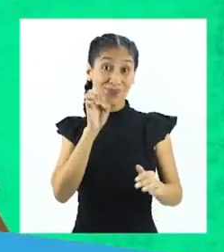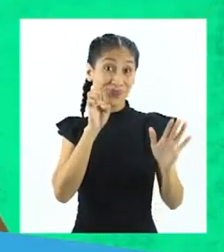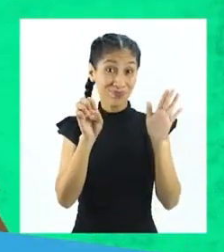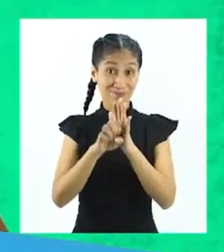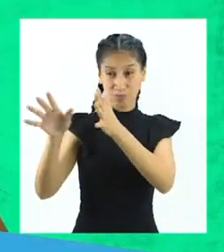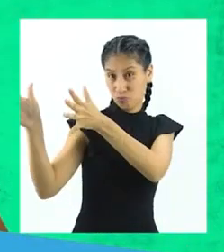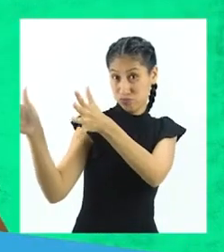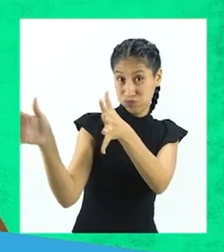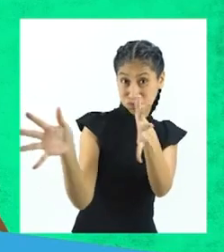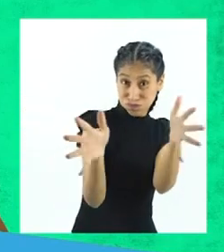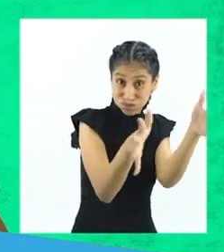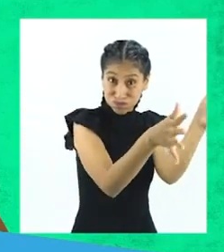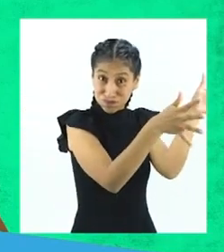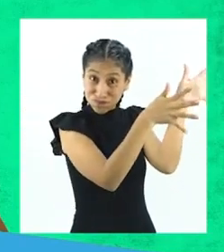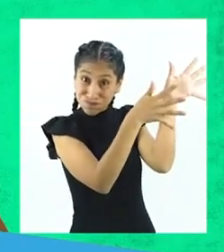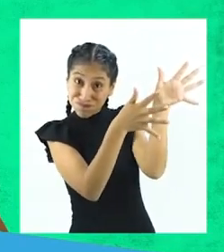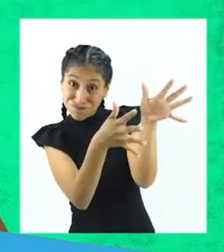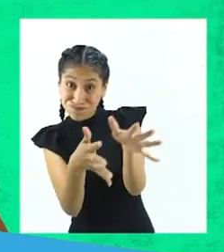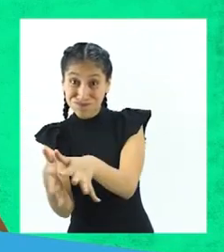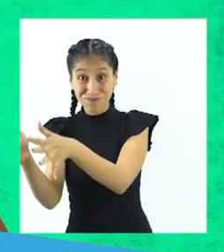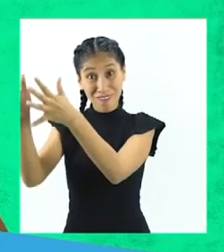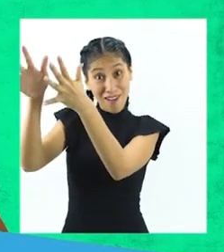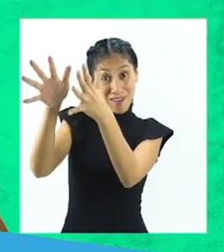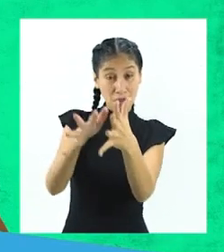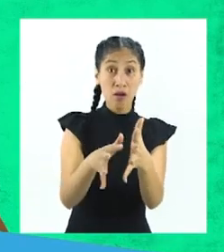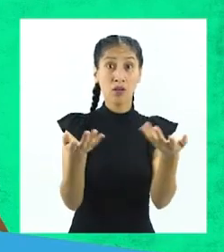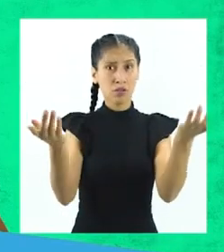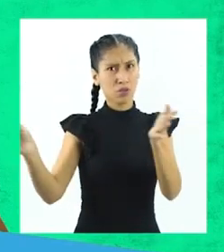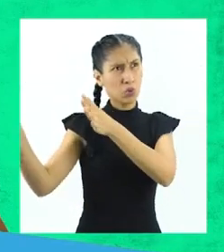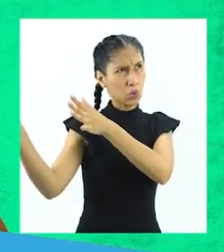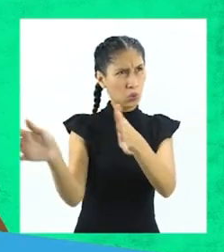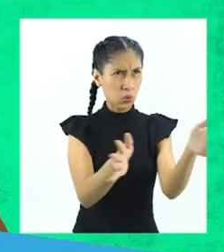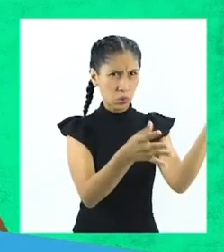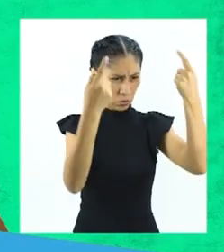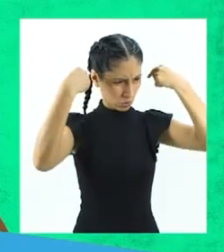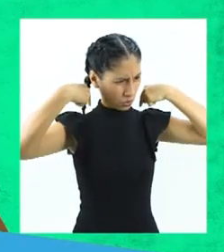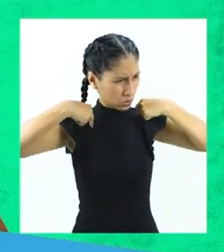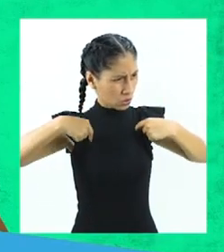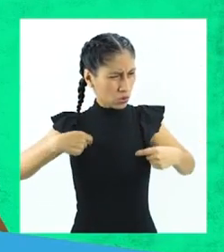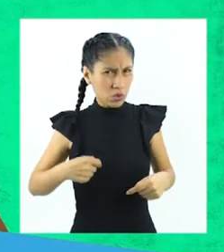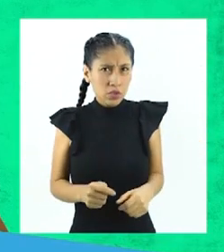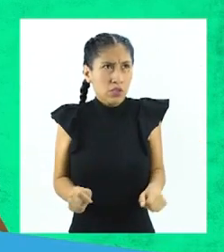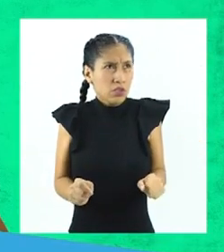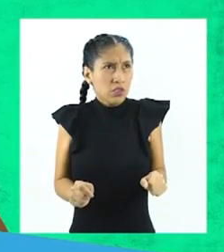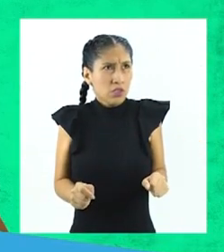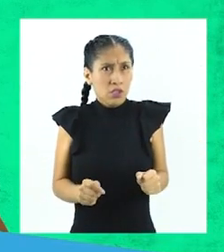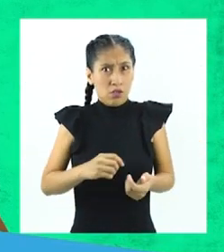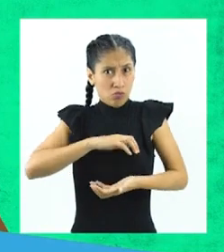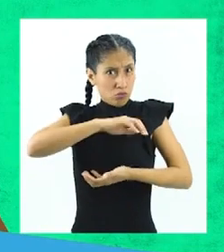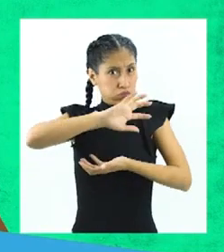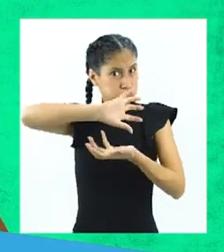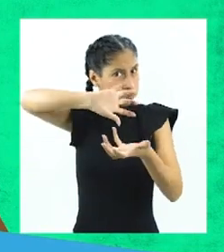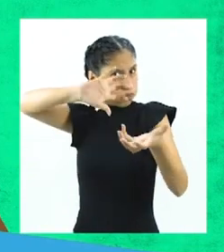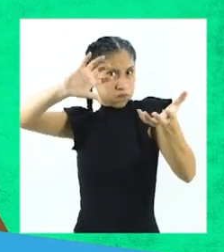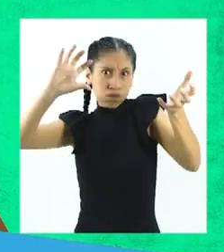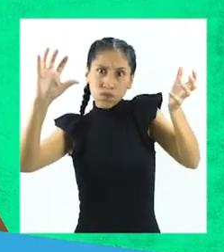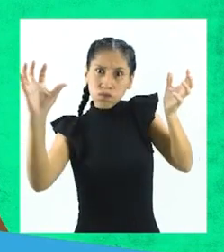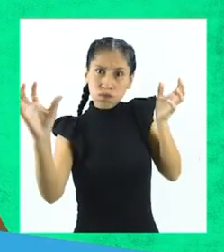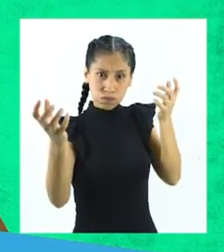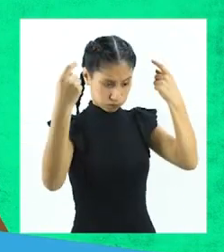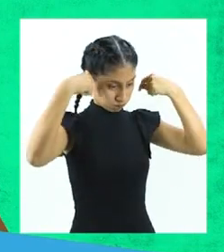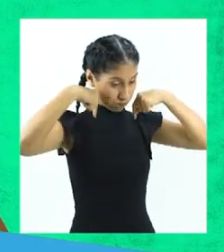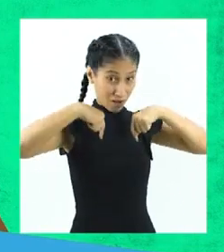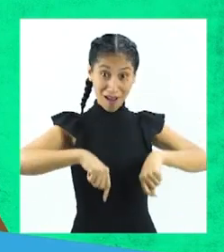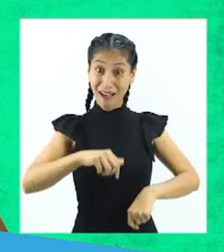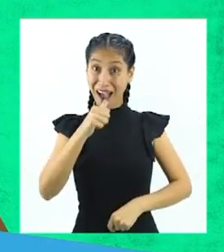El aire, al entrar en contacto con una superficie de un cuerpo frío, cambia su estado gaseoso a un estado líquido por